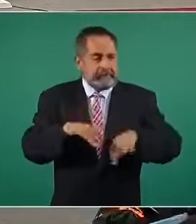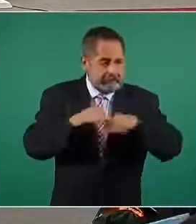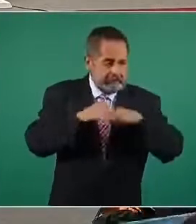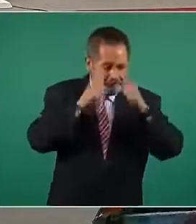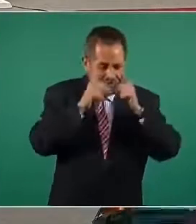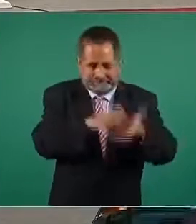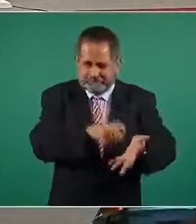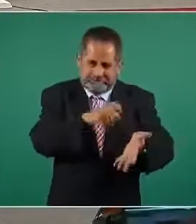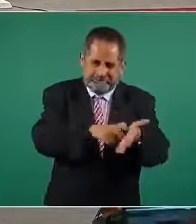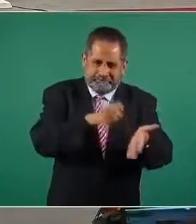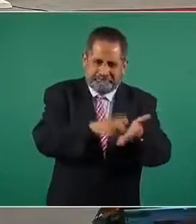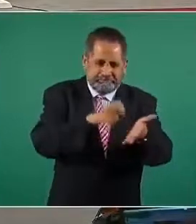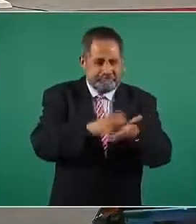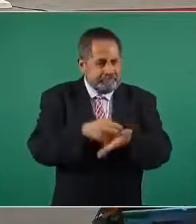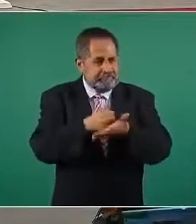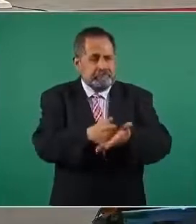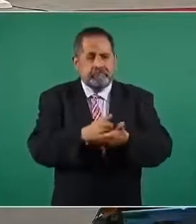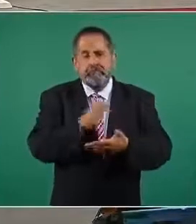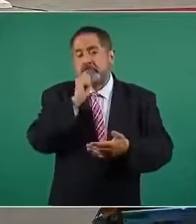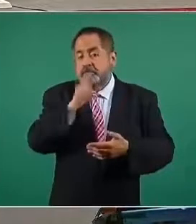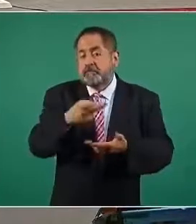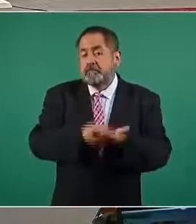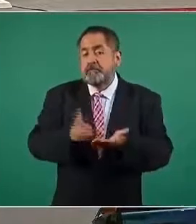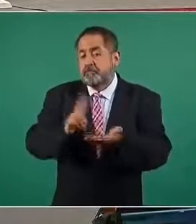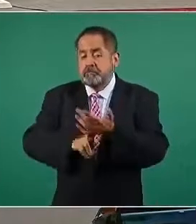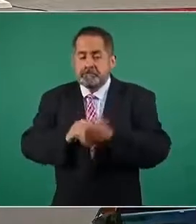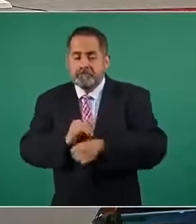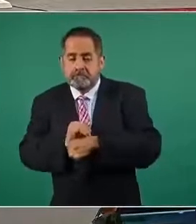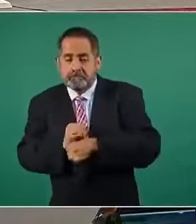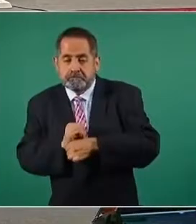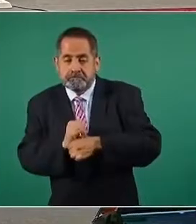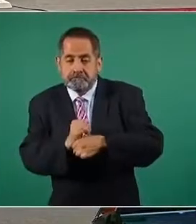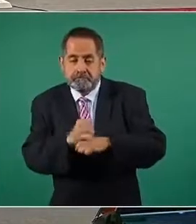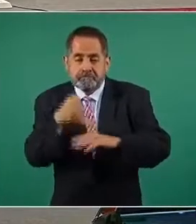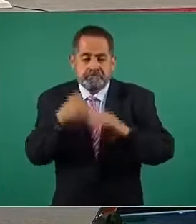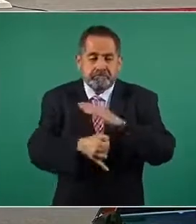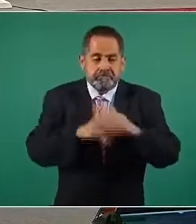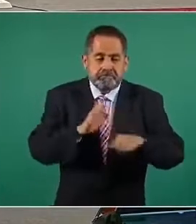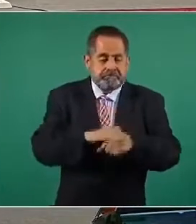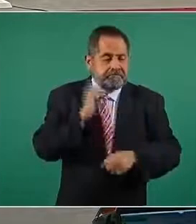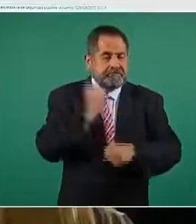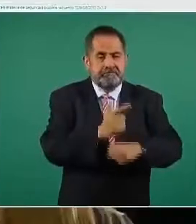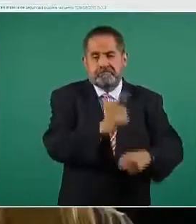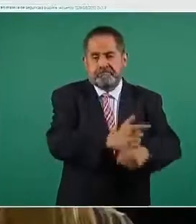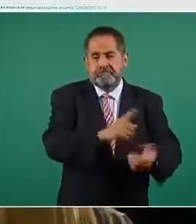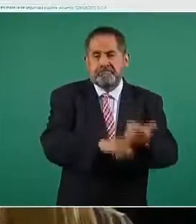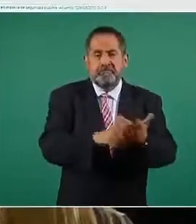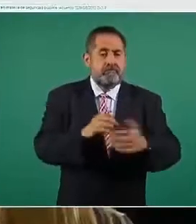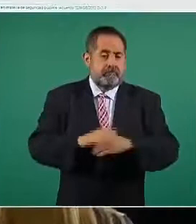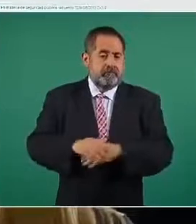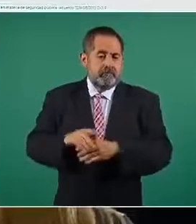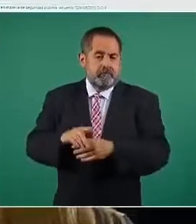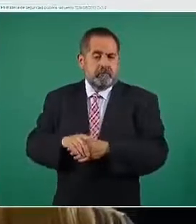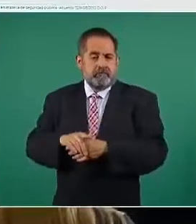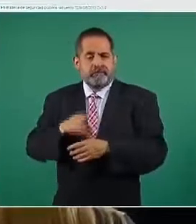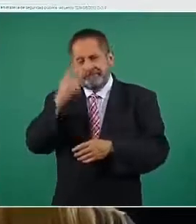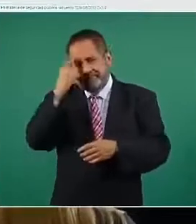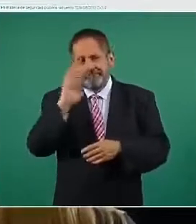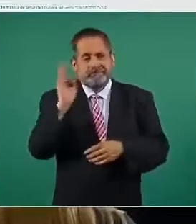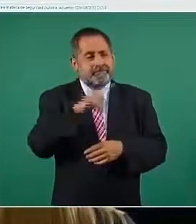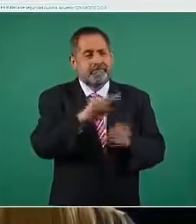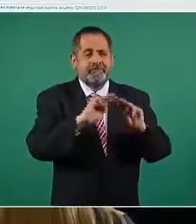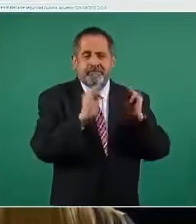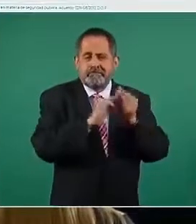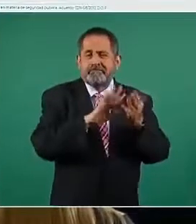los resultados en las investigaciones de los casos, tanto en materia de delincuencia organizada